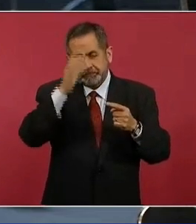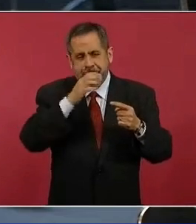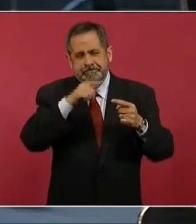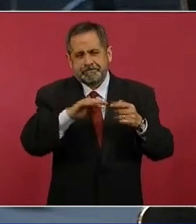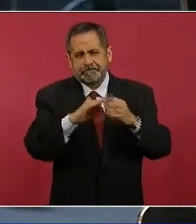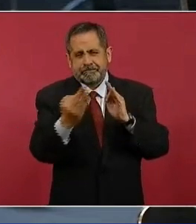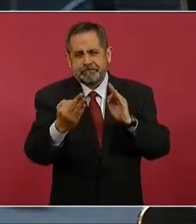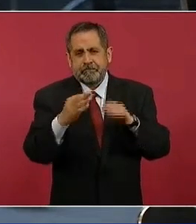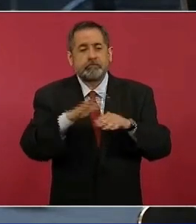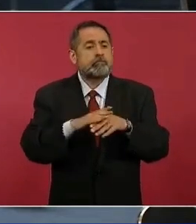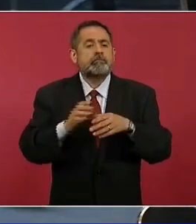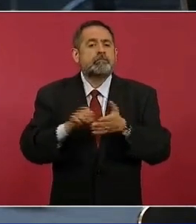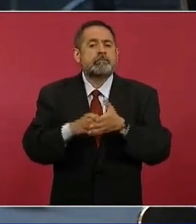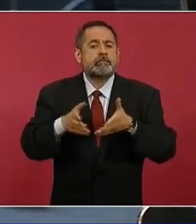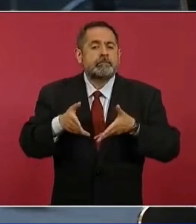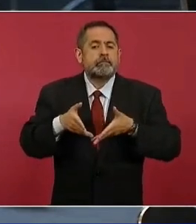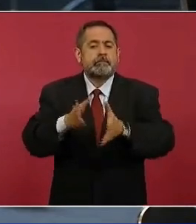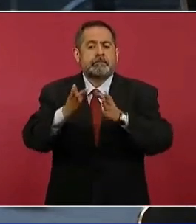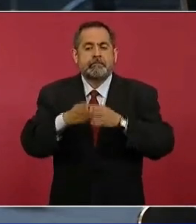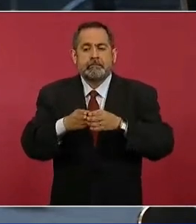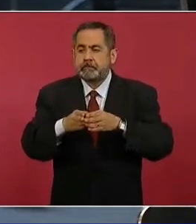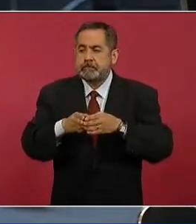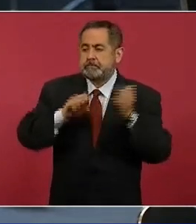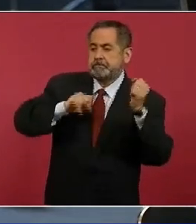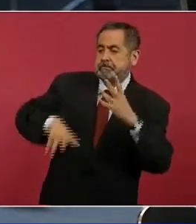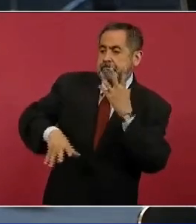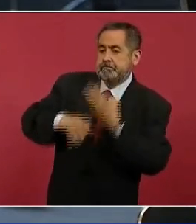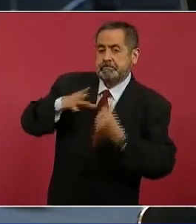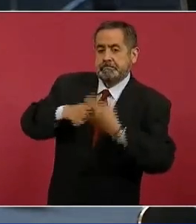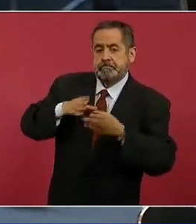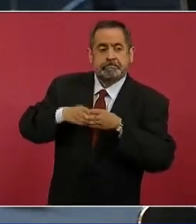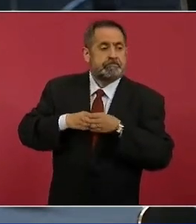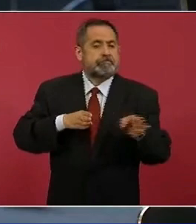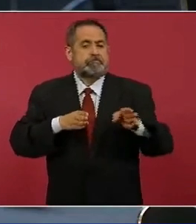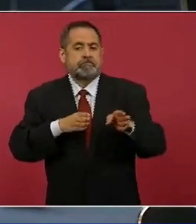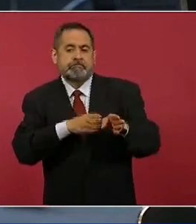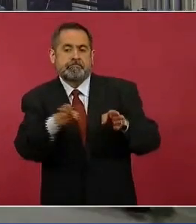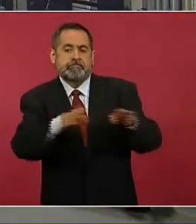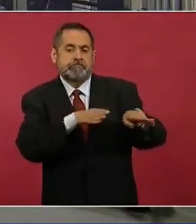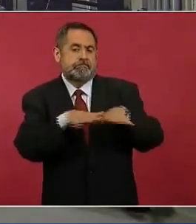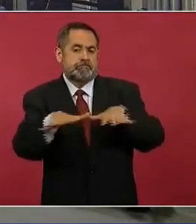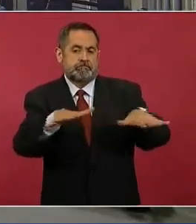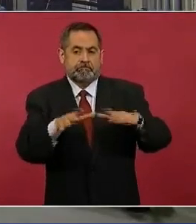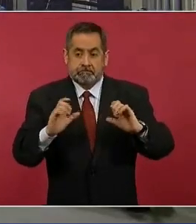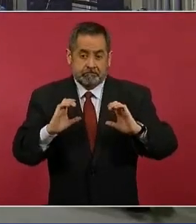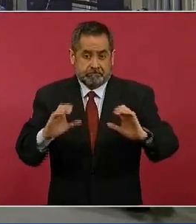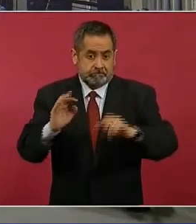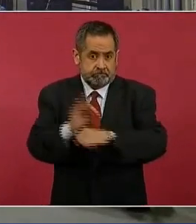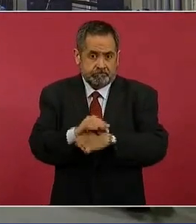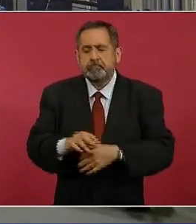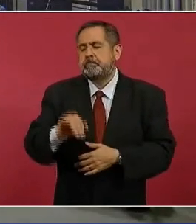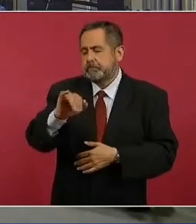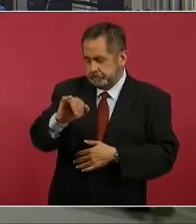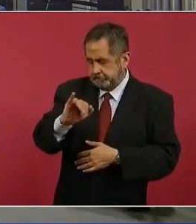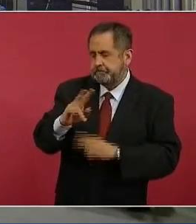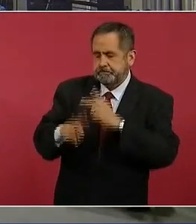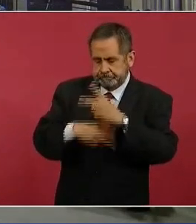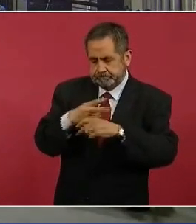el asunto de rutas que puedan tener estos grupos del crimen y hacia dónde pudieran estar avanzando. Sí, estamos trabajando en eso.